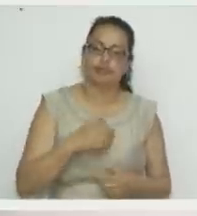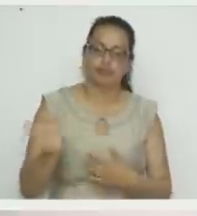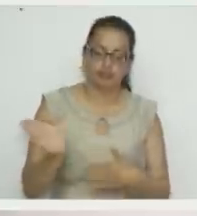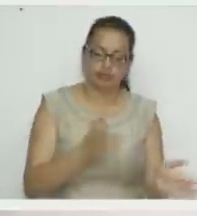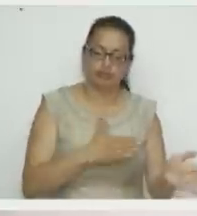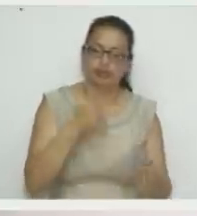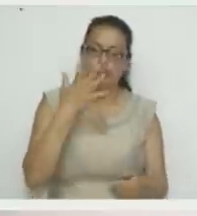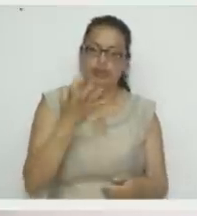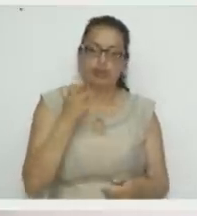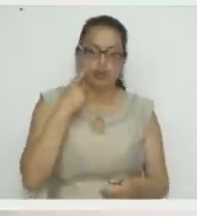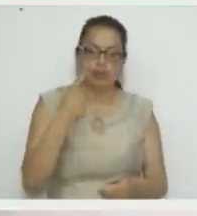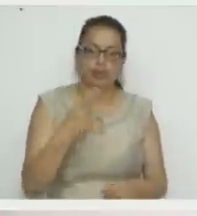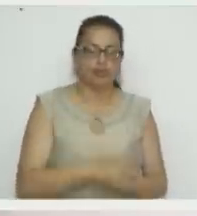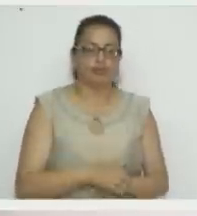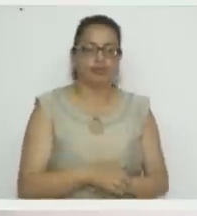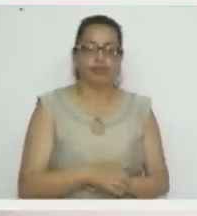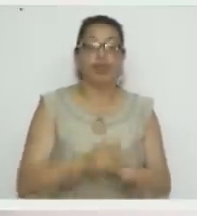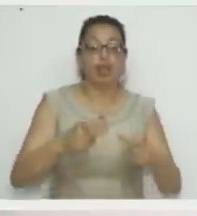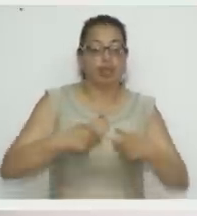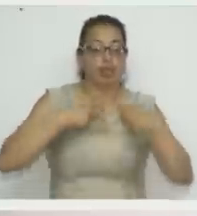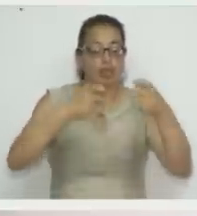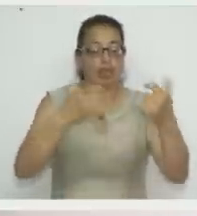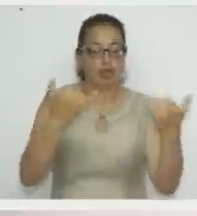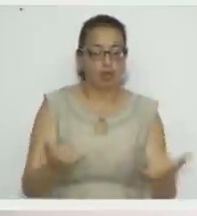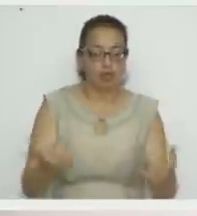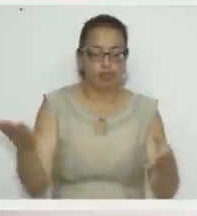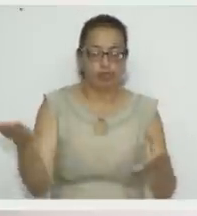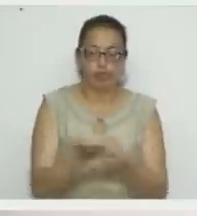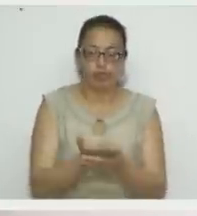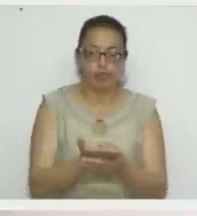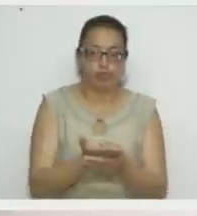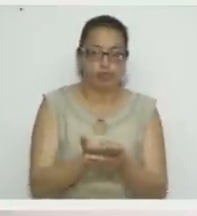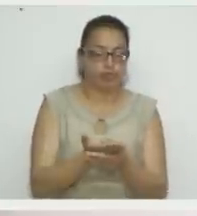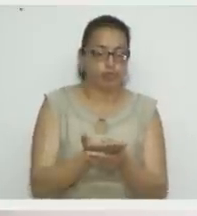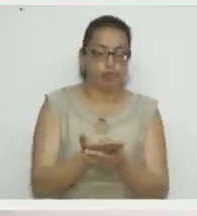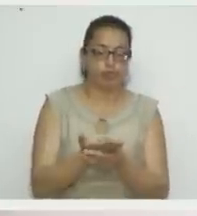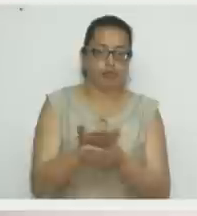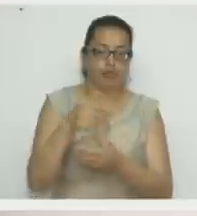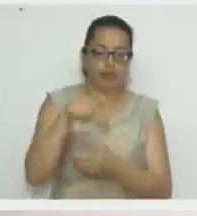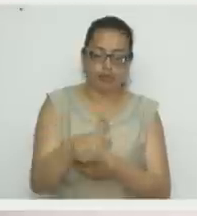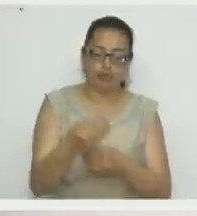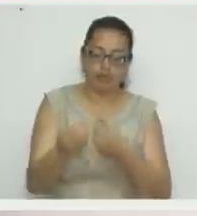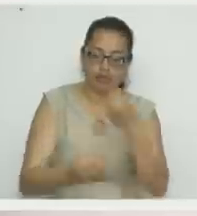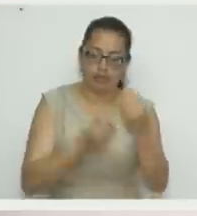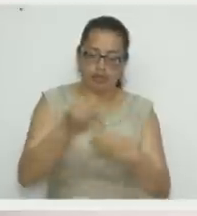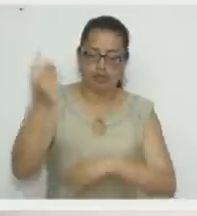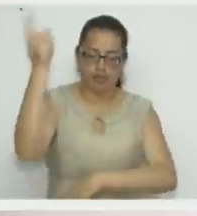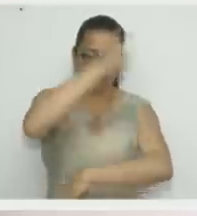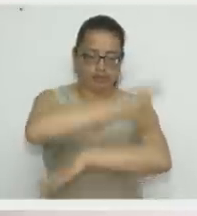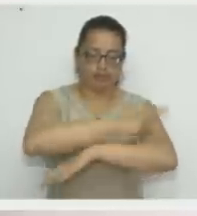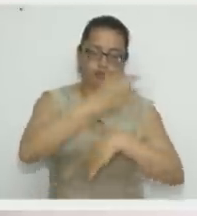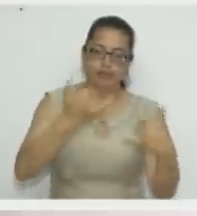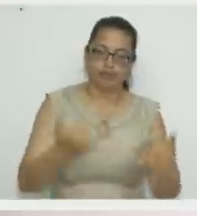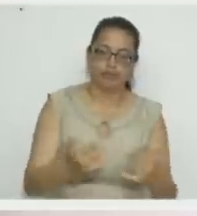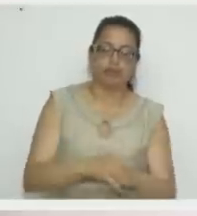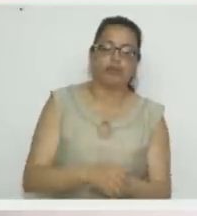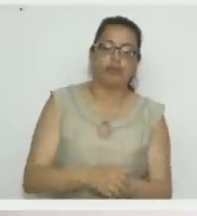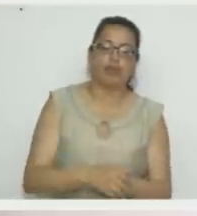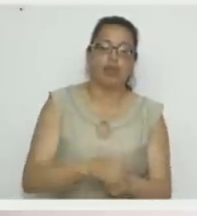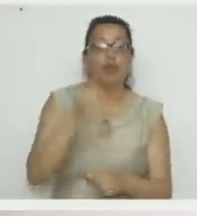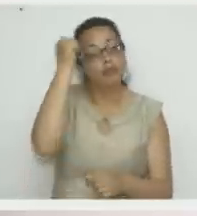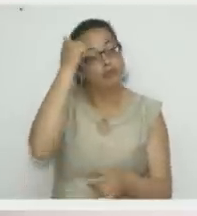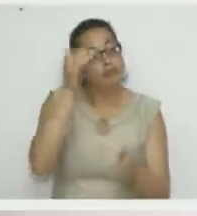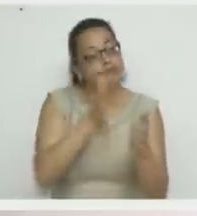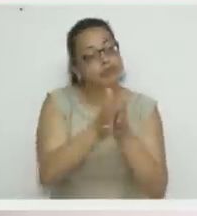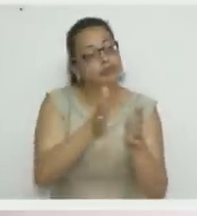el obsequio para los televidentes es este sobre el que ella nos va a elaborar el día de hoy. Y me comentaba la profe